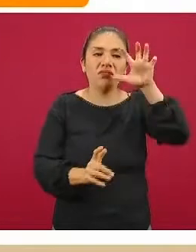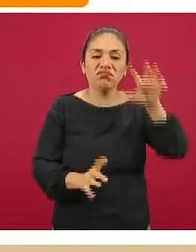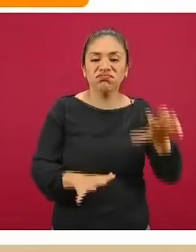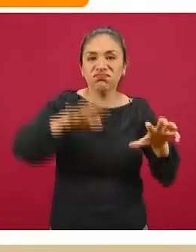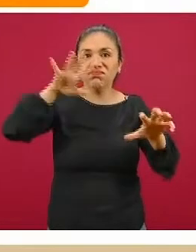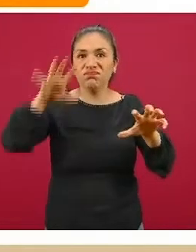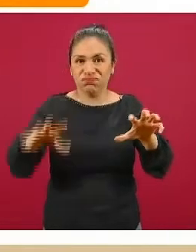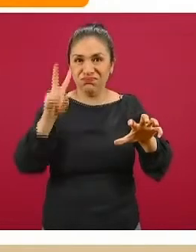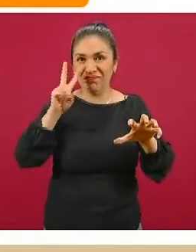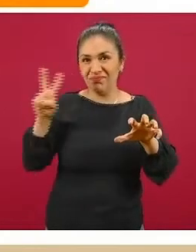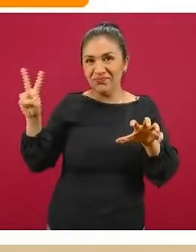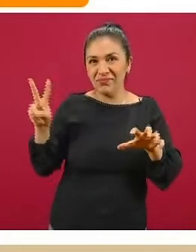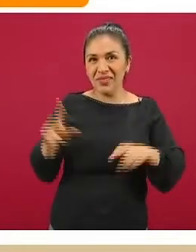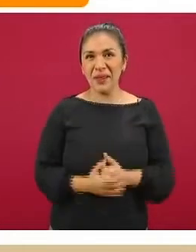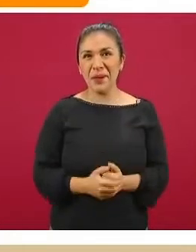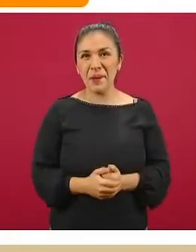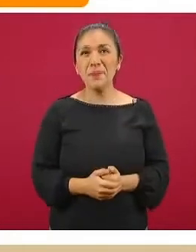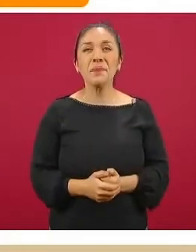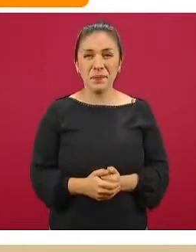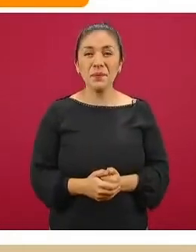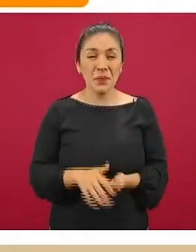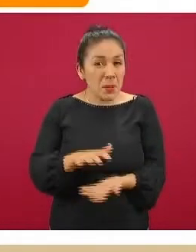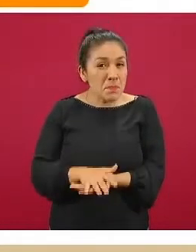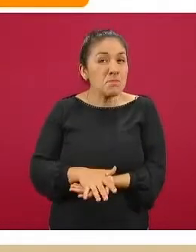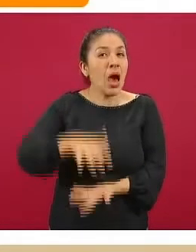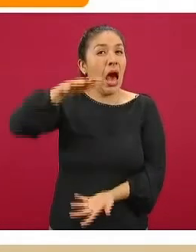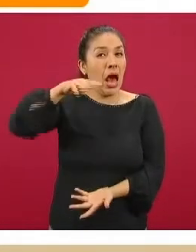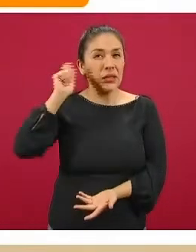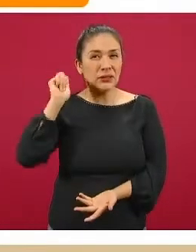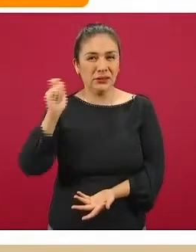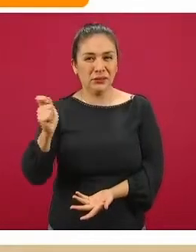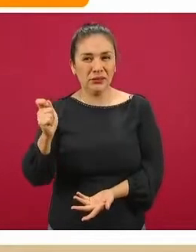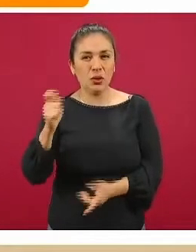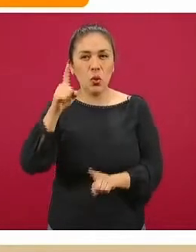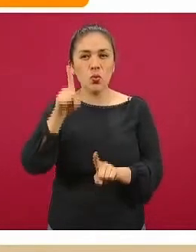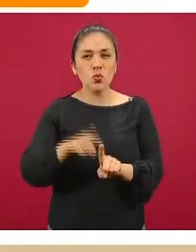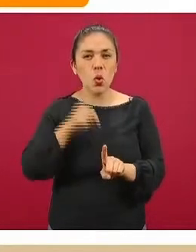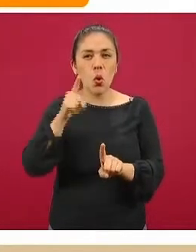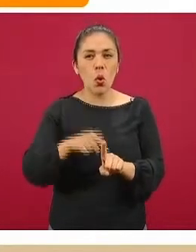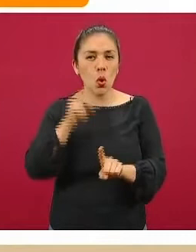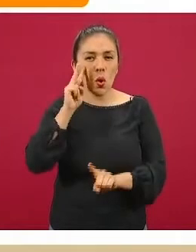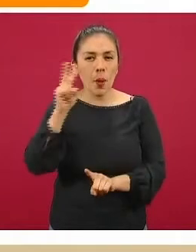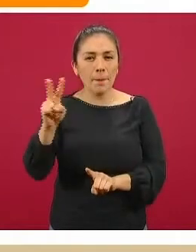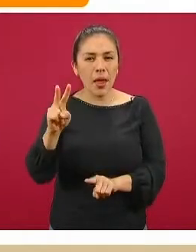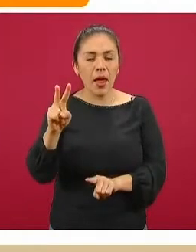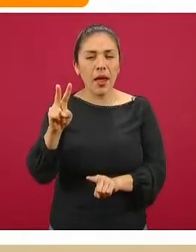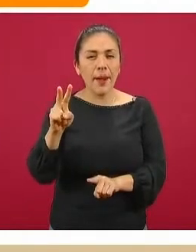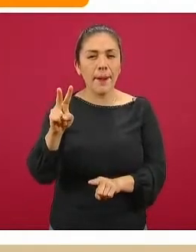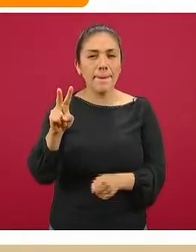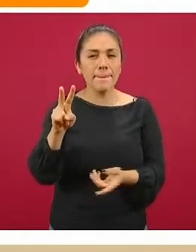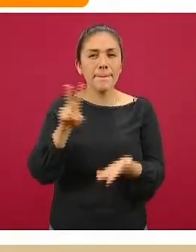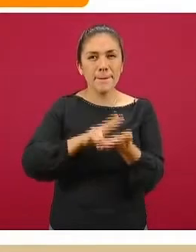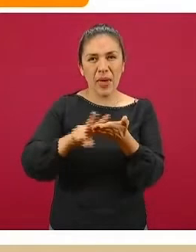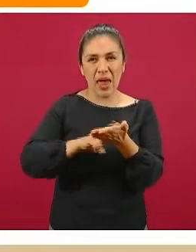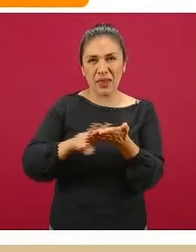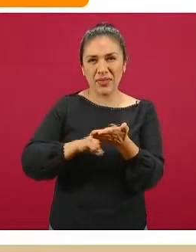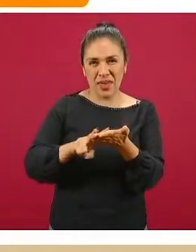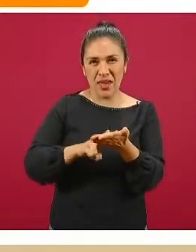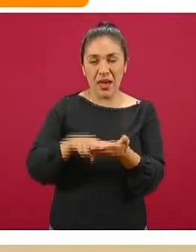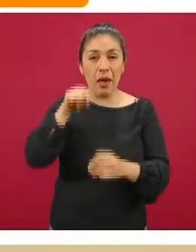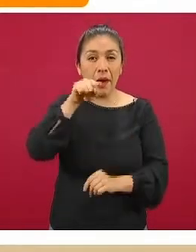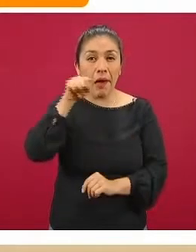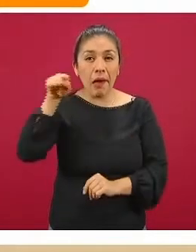ver representados en la gráfica. El mayor de ellos, que es precisamente el que está en las barras de color verde,